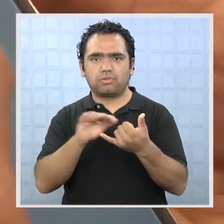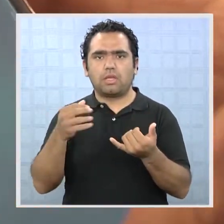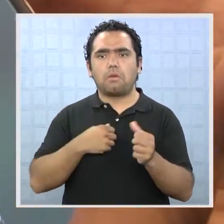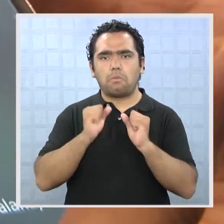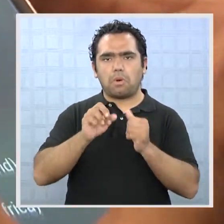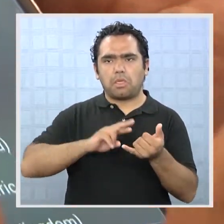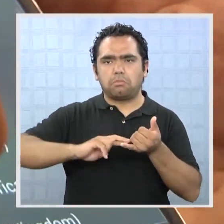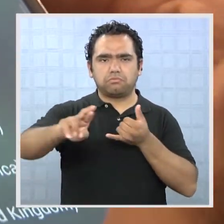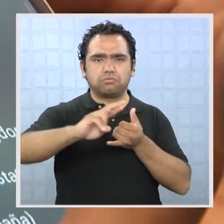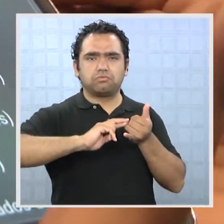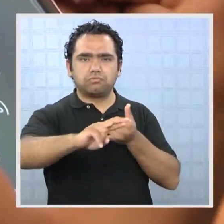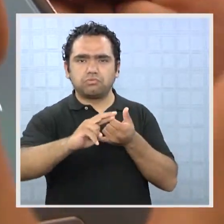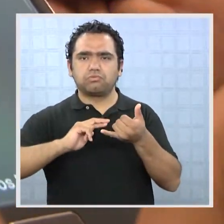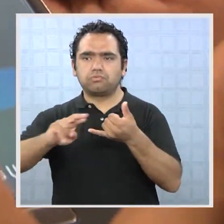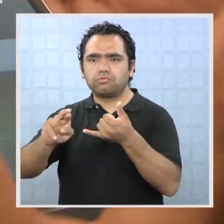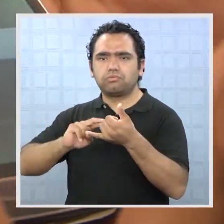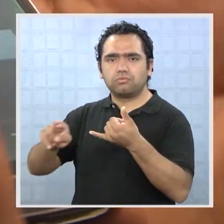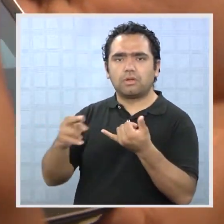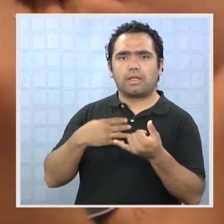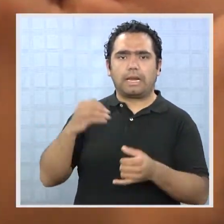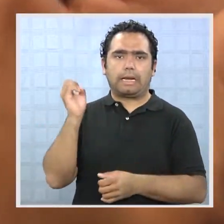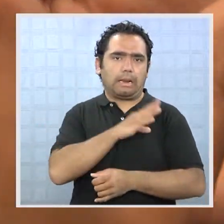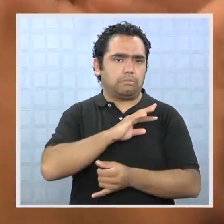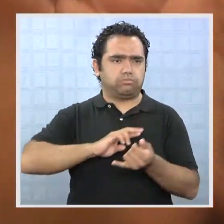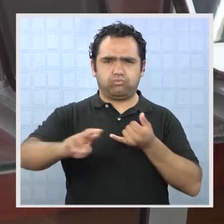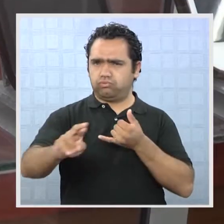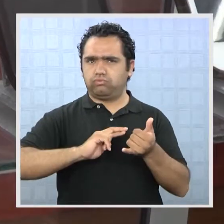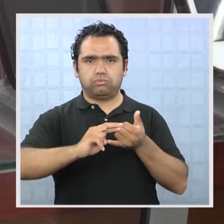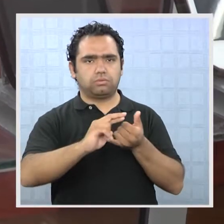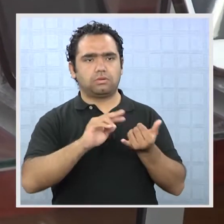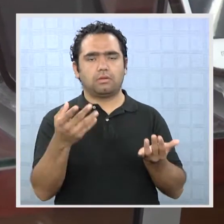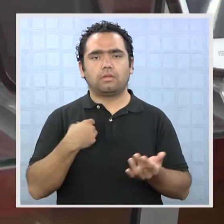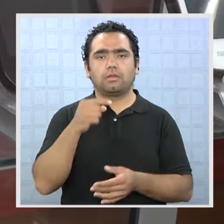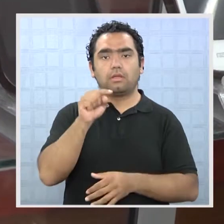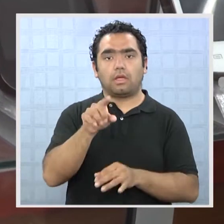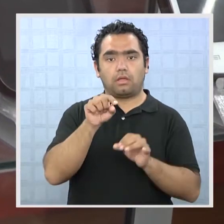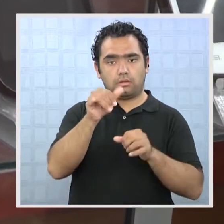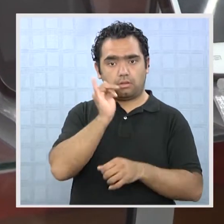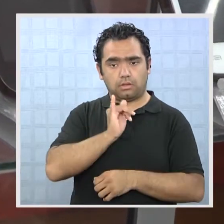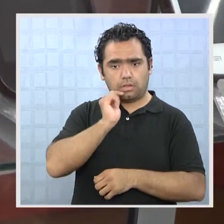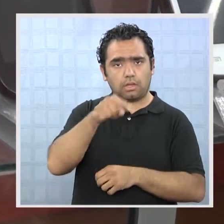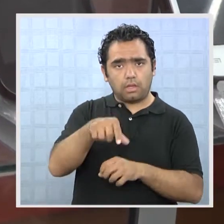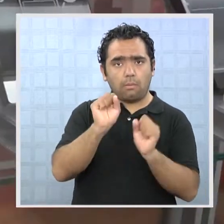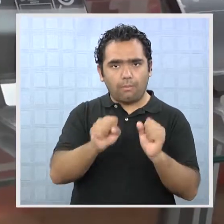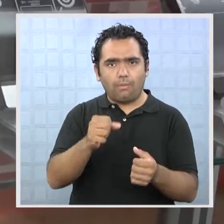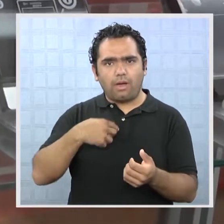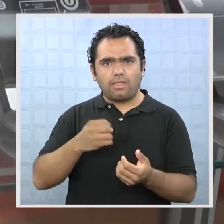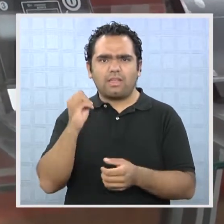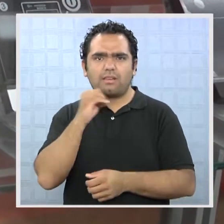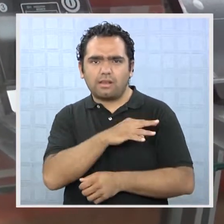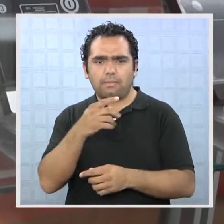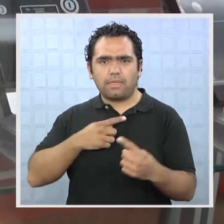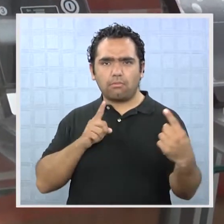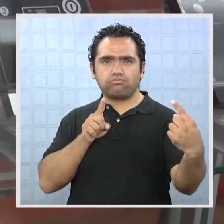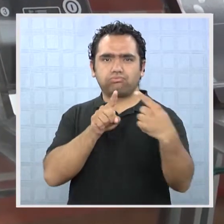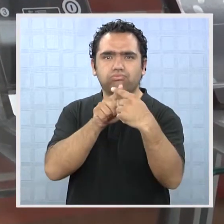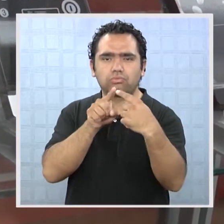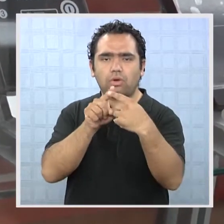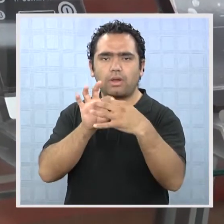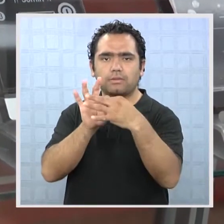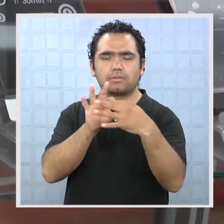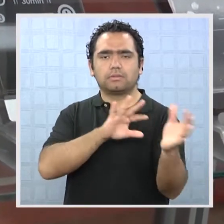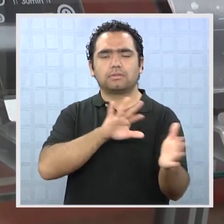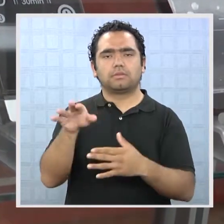datos a velocidades insospechadas. ¿Es posible en Iquique utilizar esta rápida forma de conexión? Es la